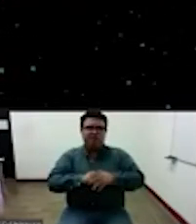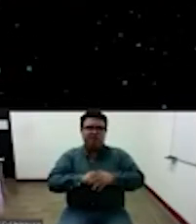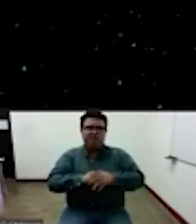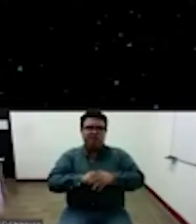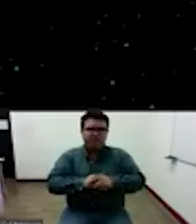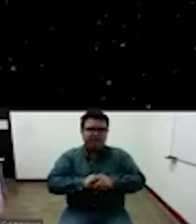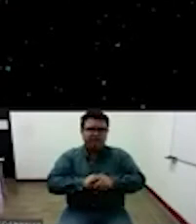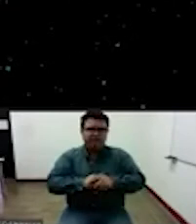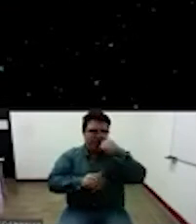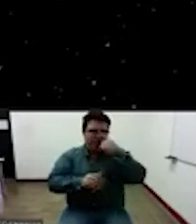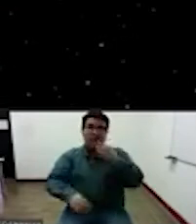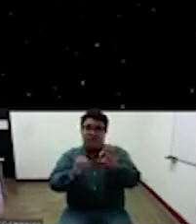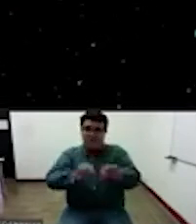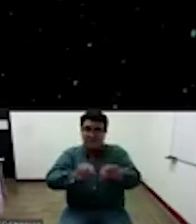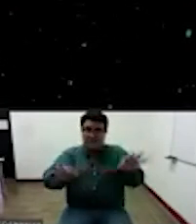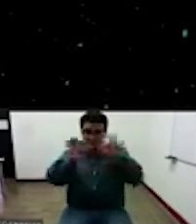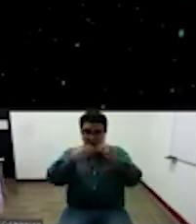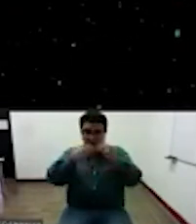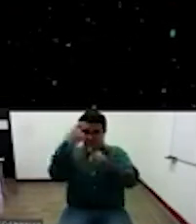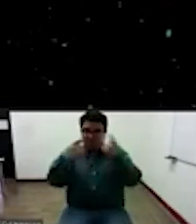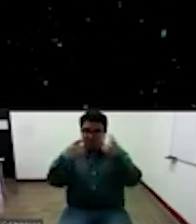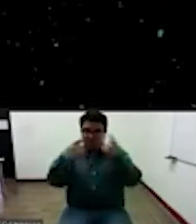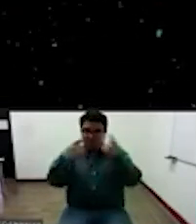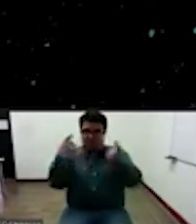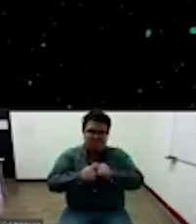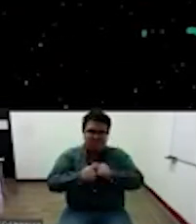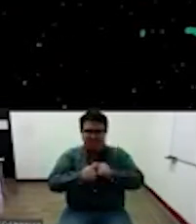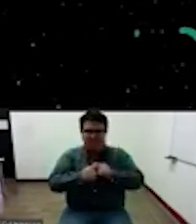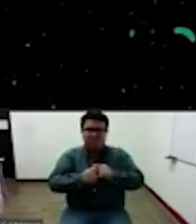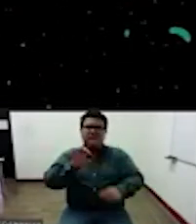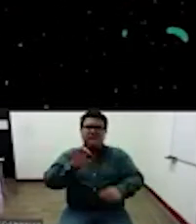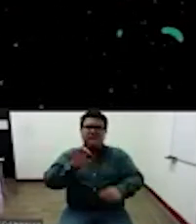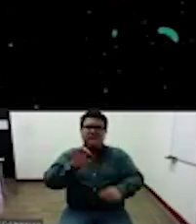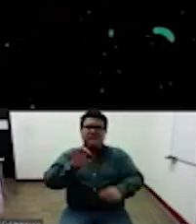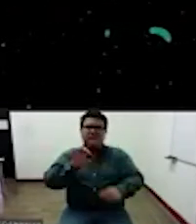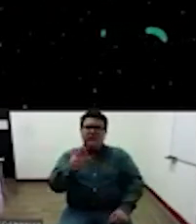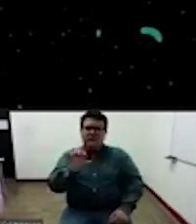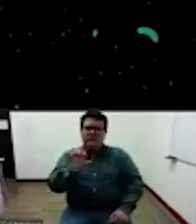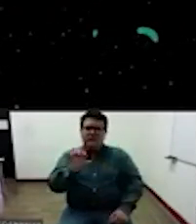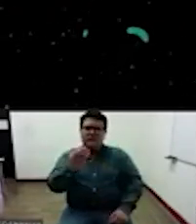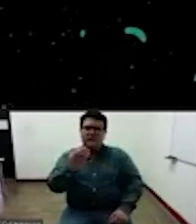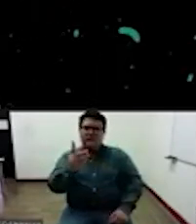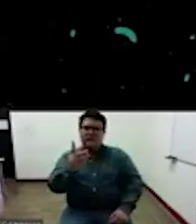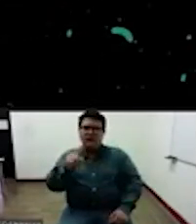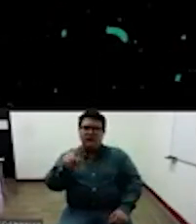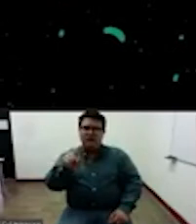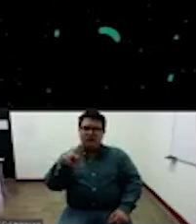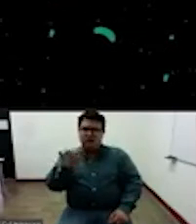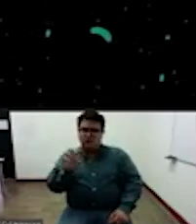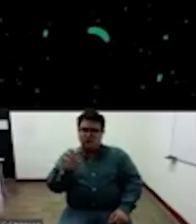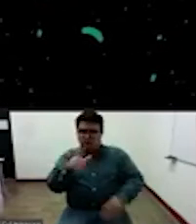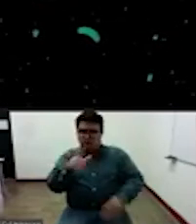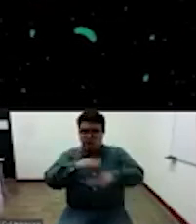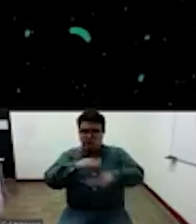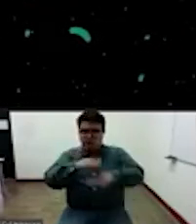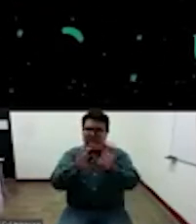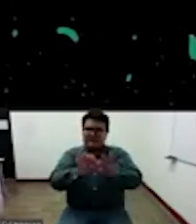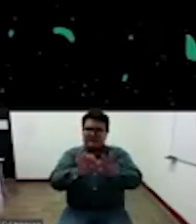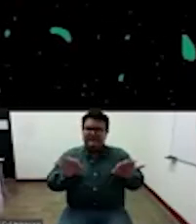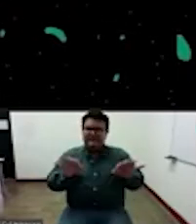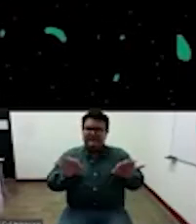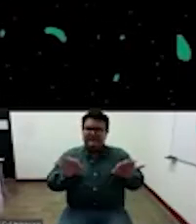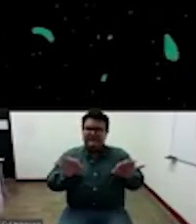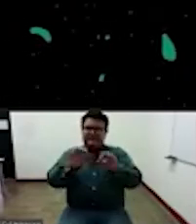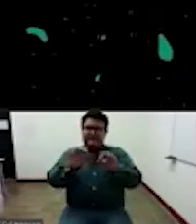importante entender que enrique dussel plantea por ejemplo o mira mejor esa modernidad